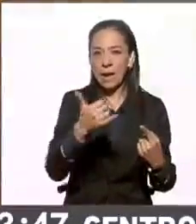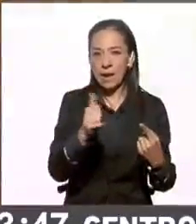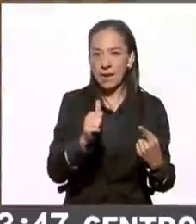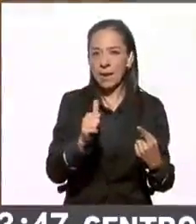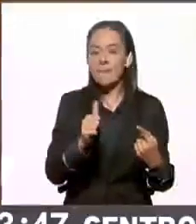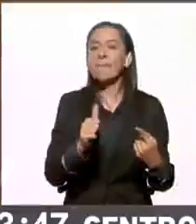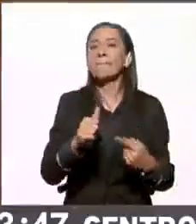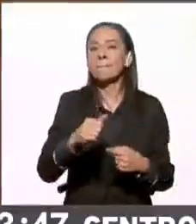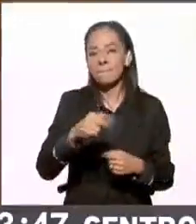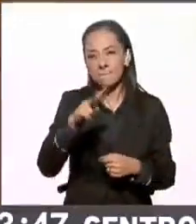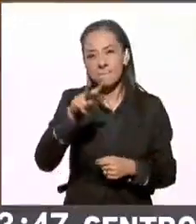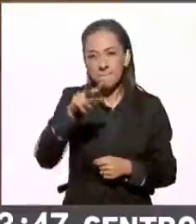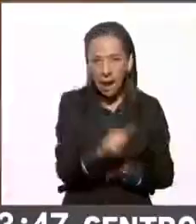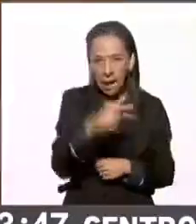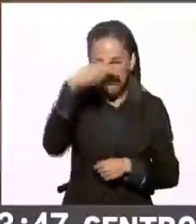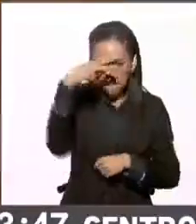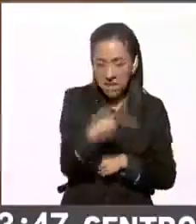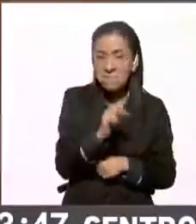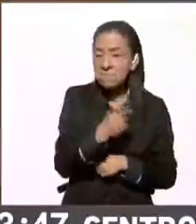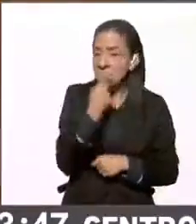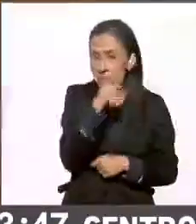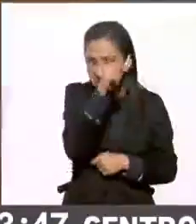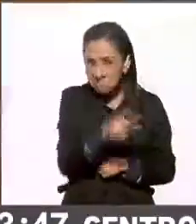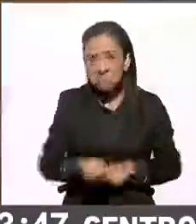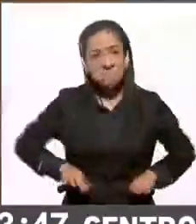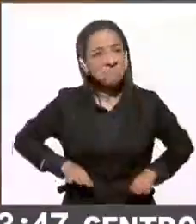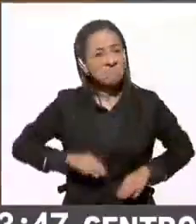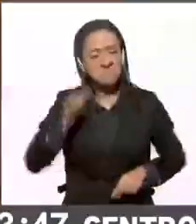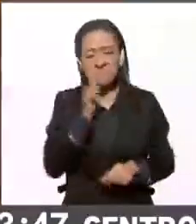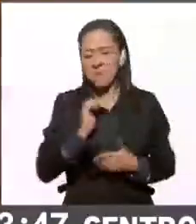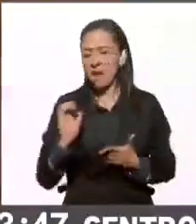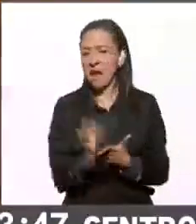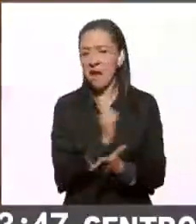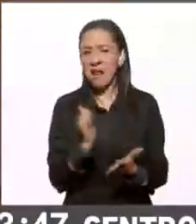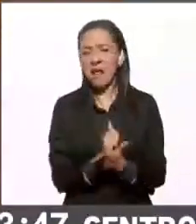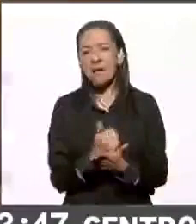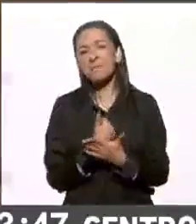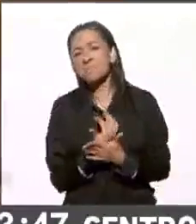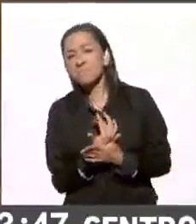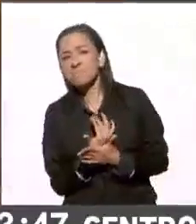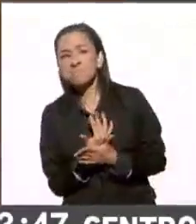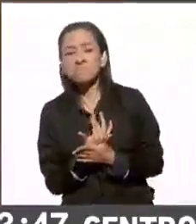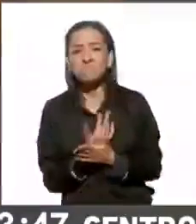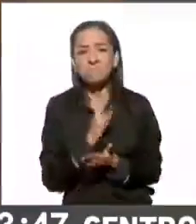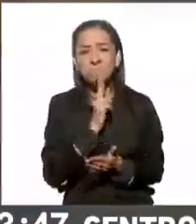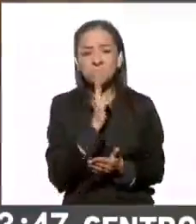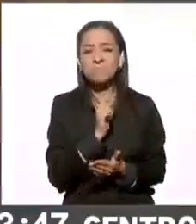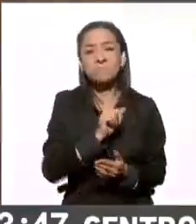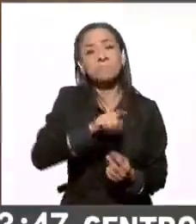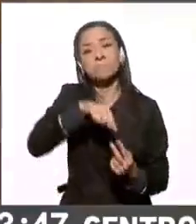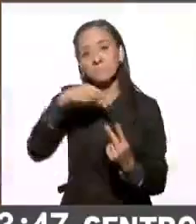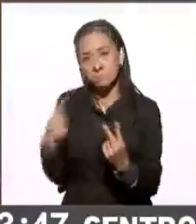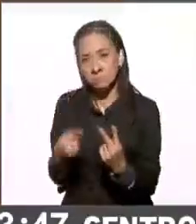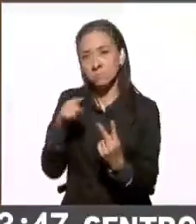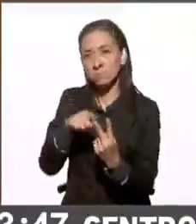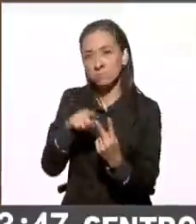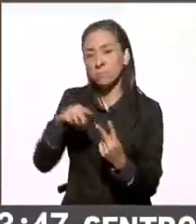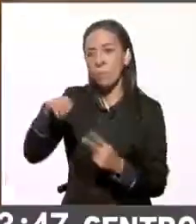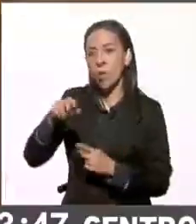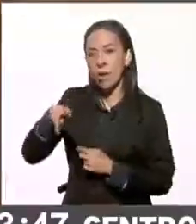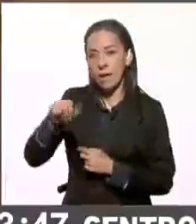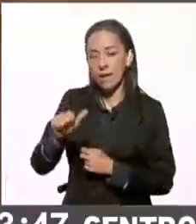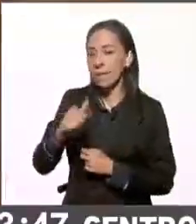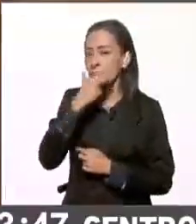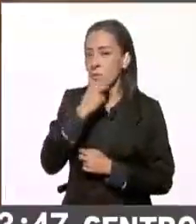dijo que siempre ha sido una ganadora y que esperará los resultados. En tanto, el candidato de Morena, David